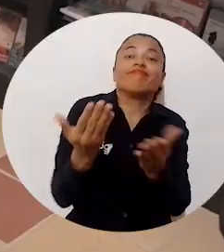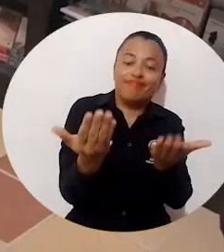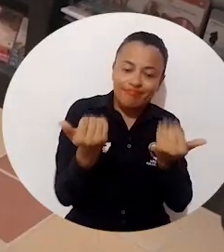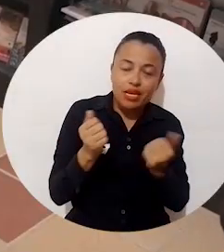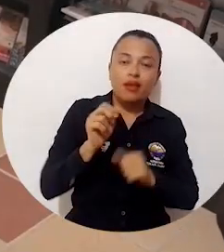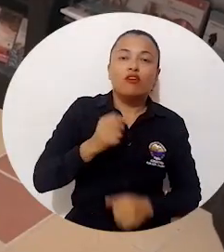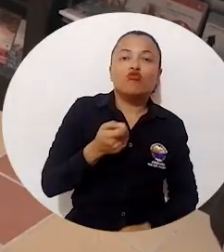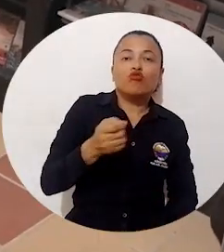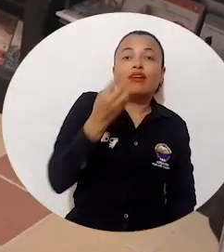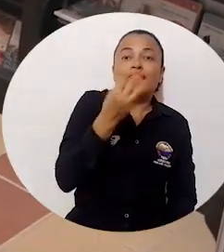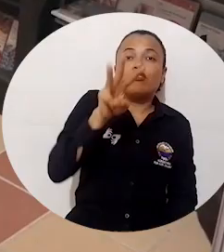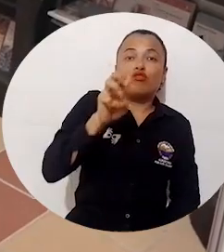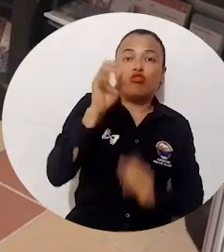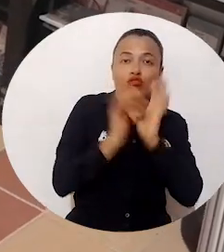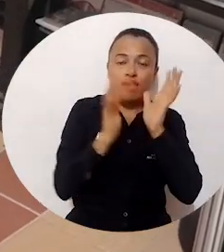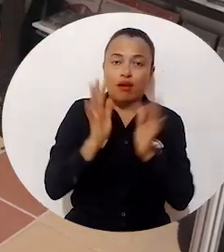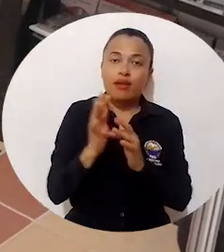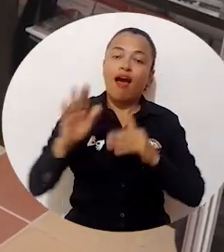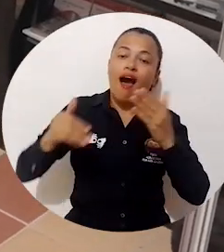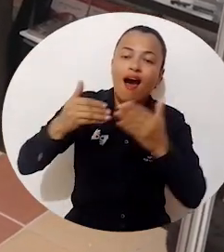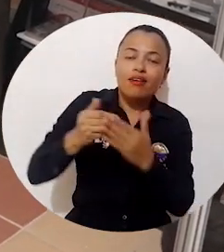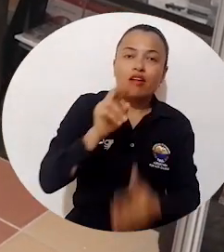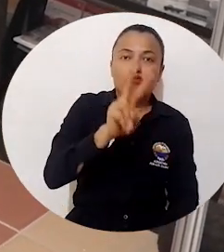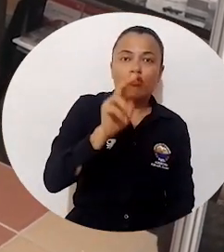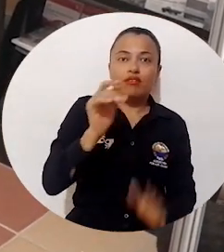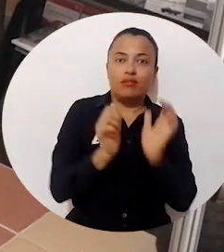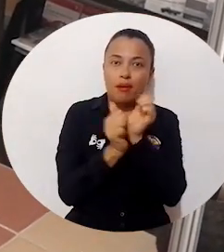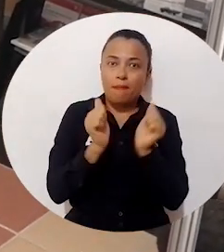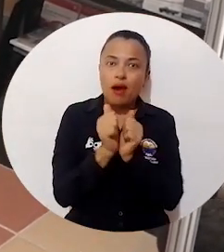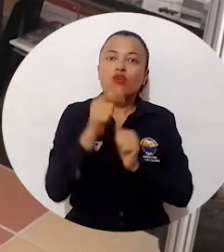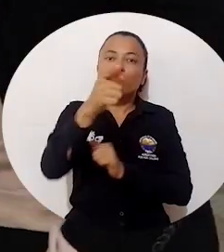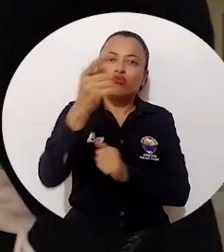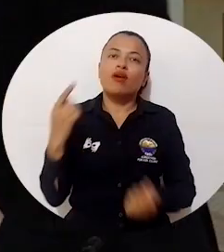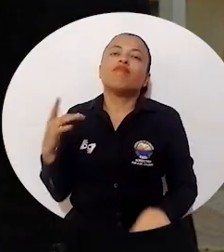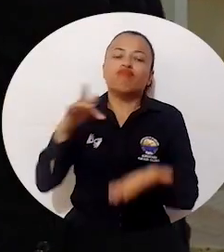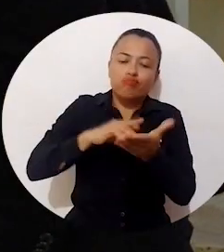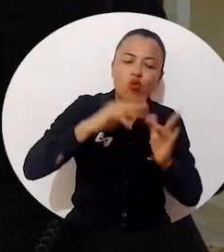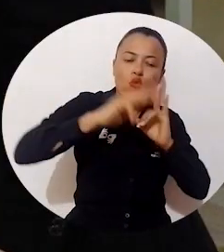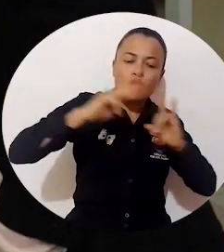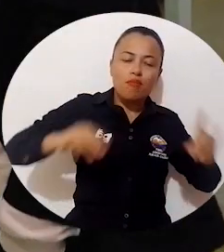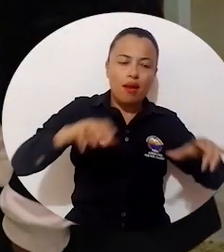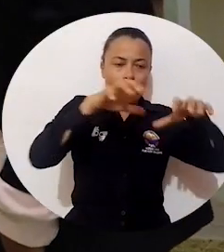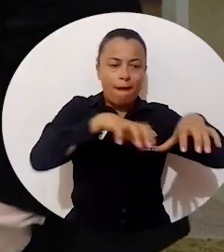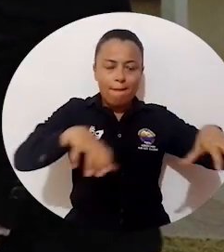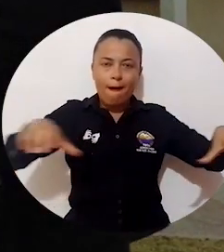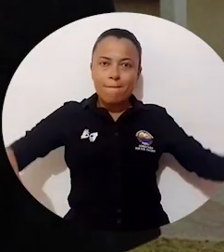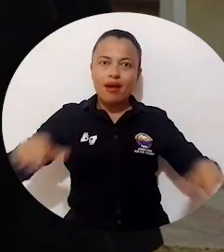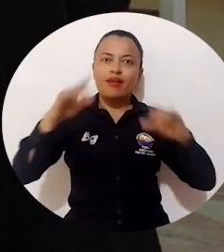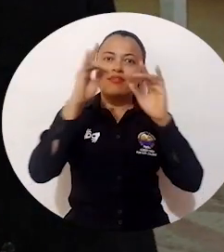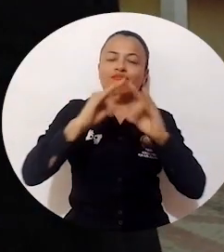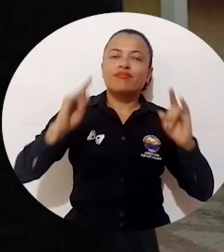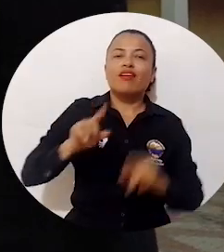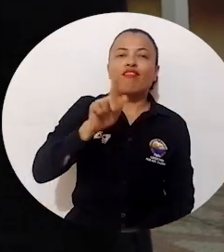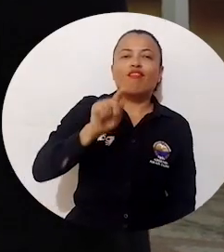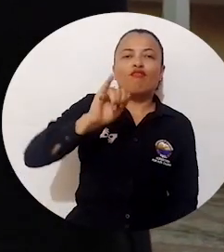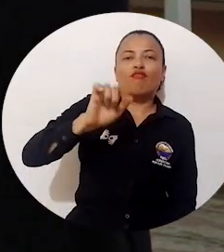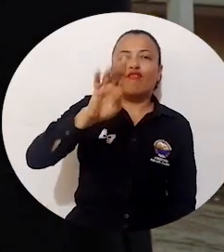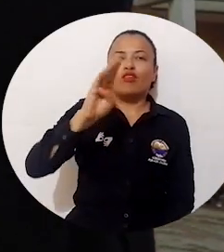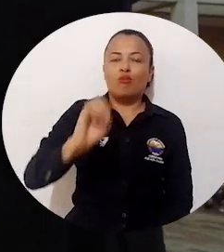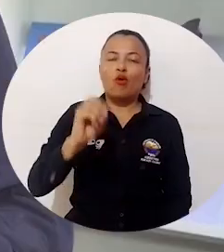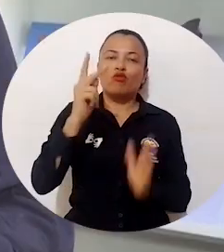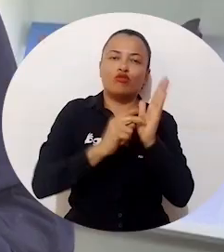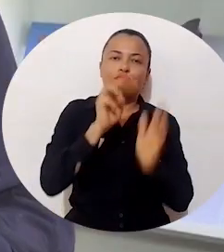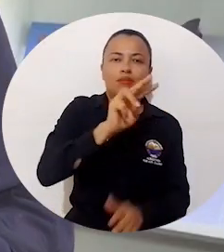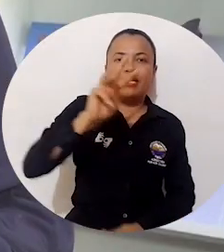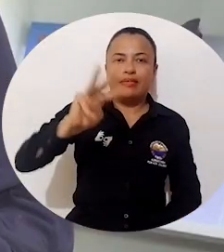hasta el próximo 2 de mayo, el plan sea visitar el stand de Unimagdalena en la Filbo 2023. Un